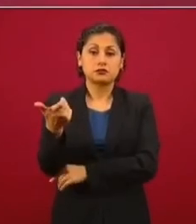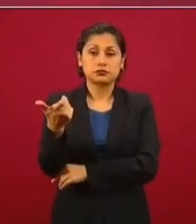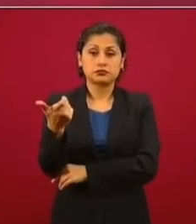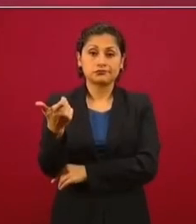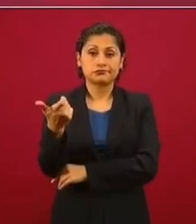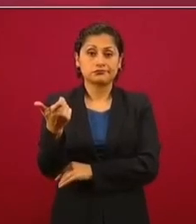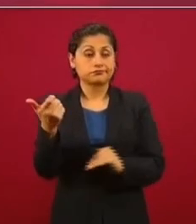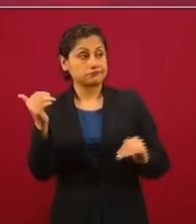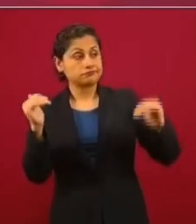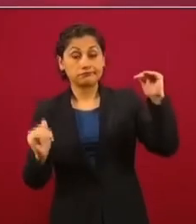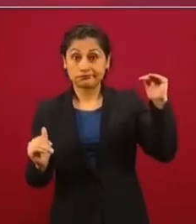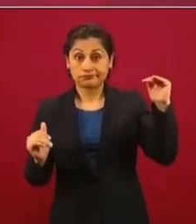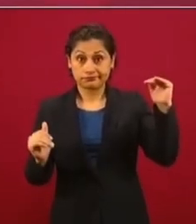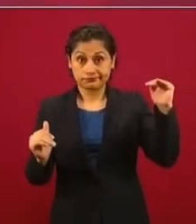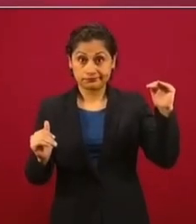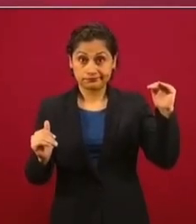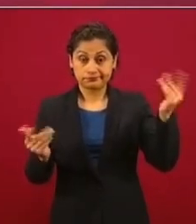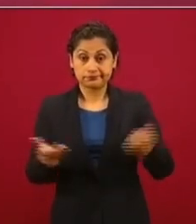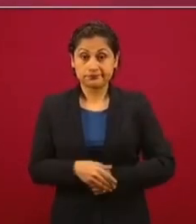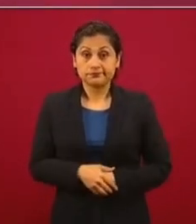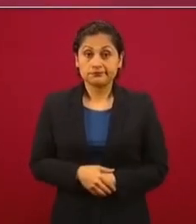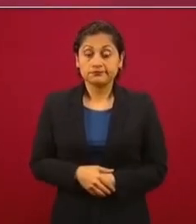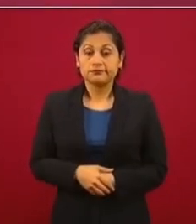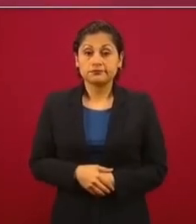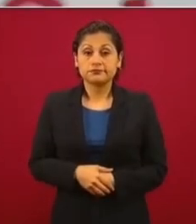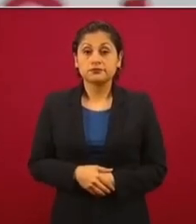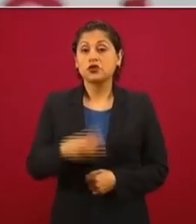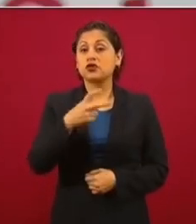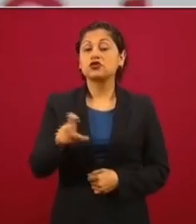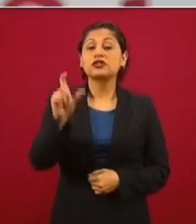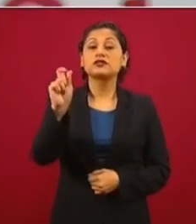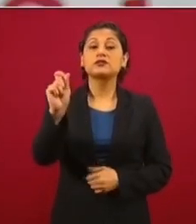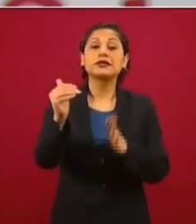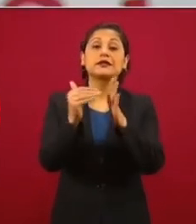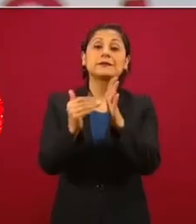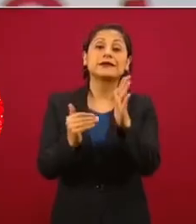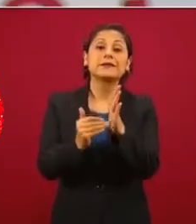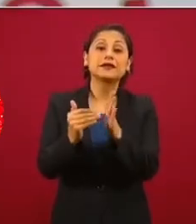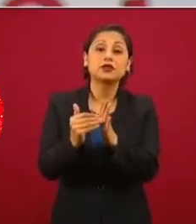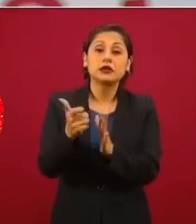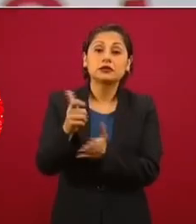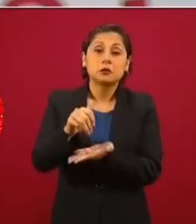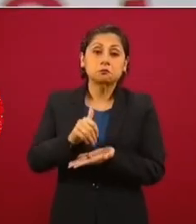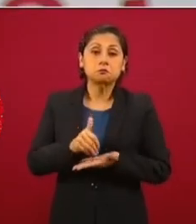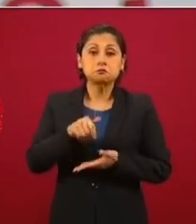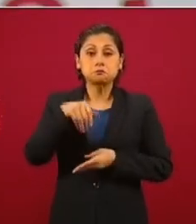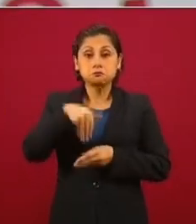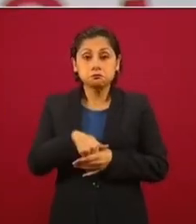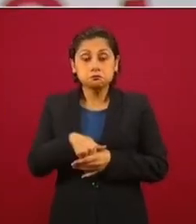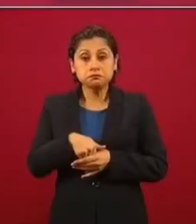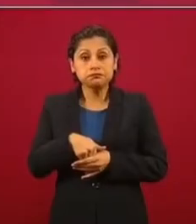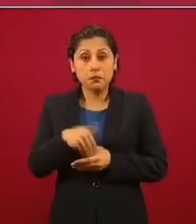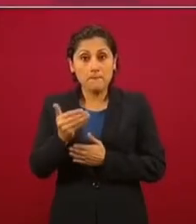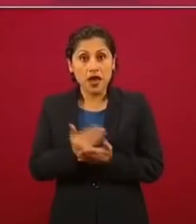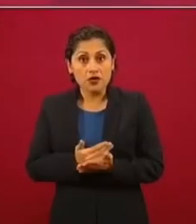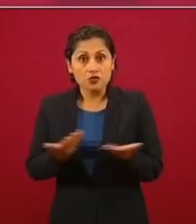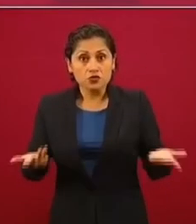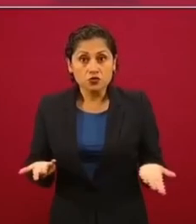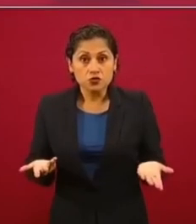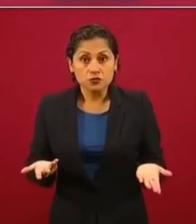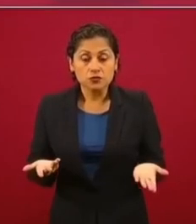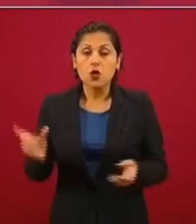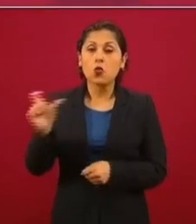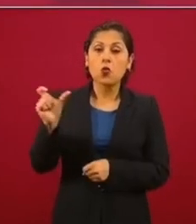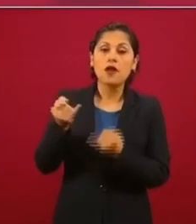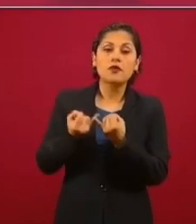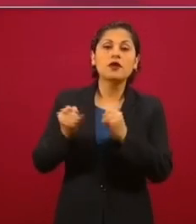De 300 a 80 mil. 220 mil millones de pesos de ahorro. Y lo vamos a inaugurar, repito, el 21